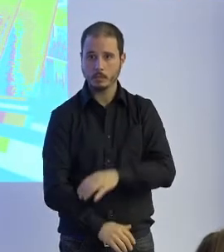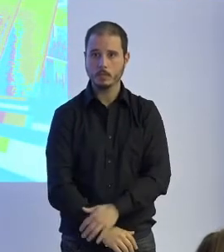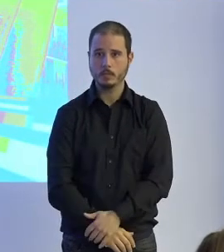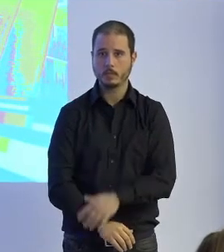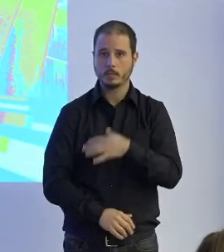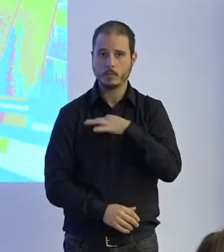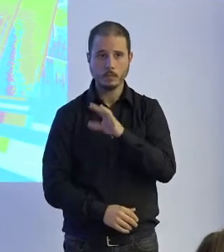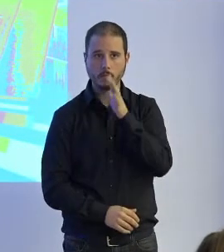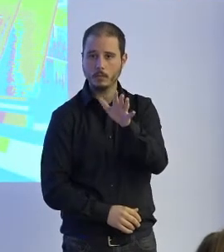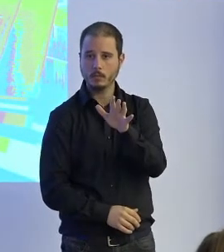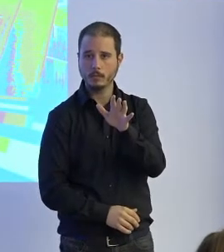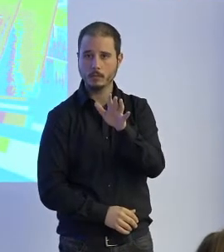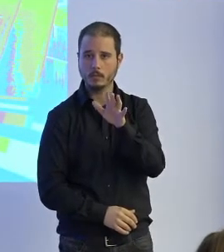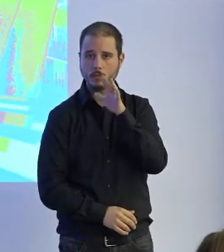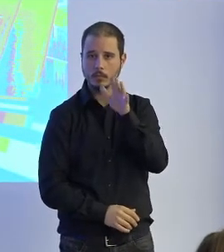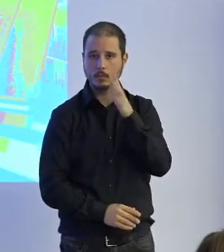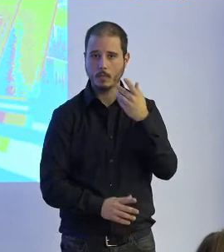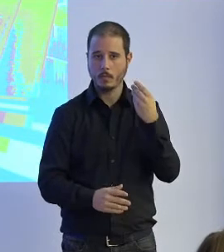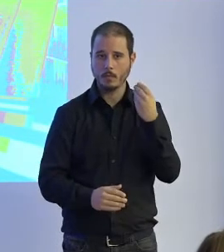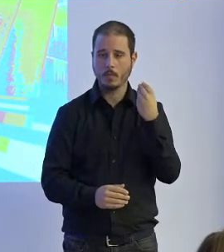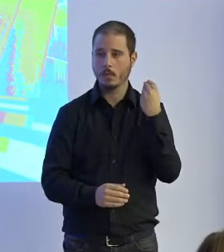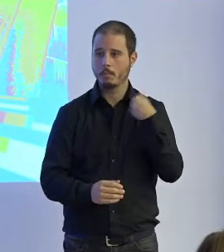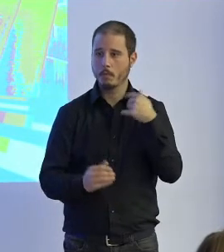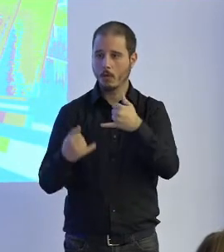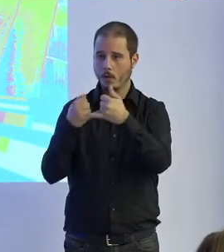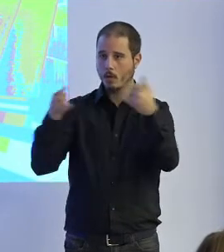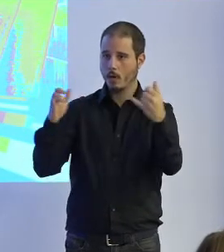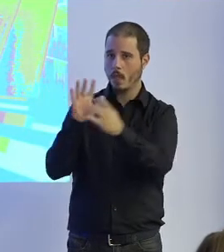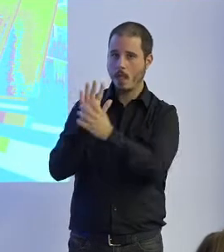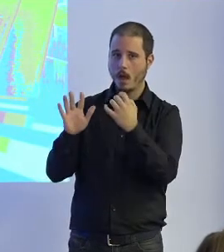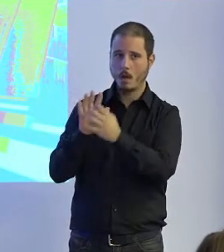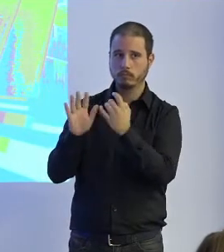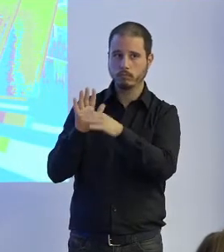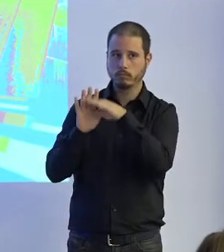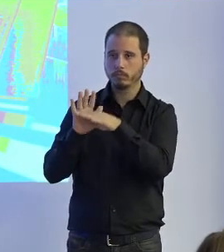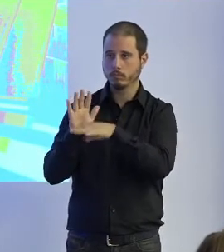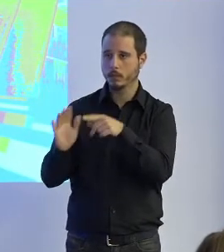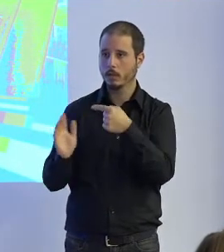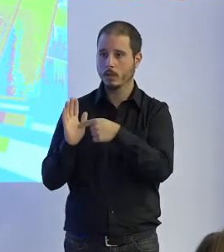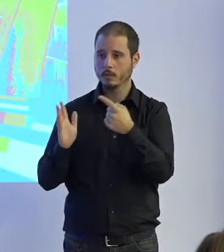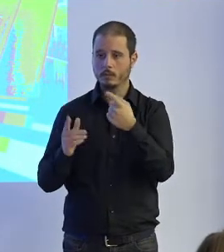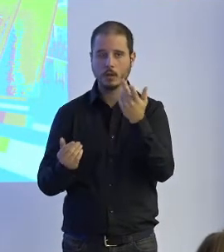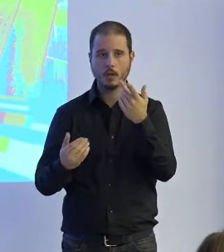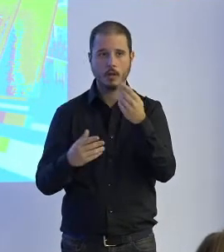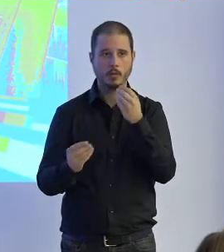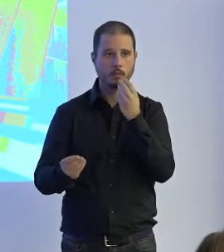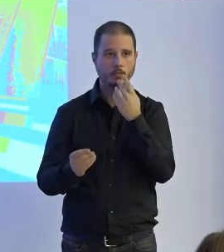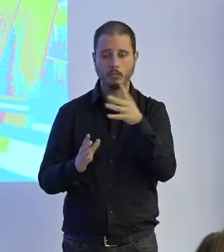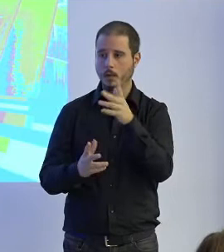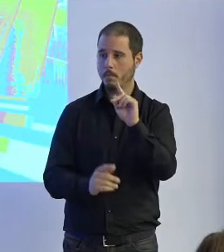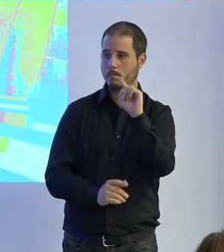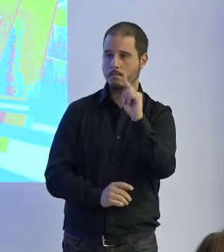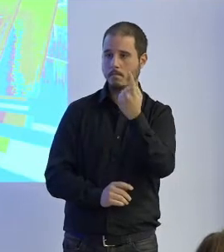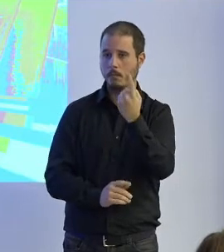que la razón fuera que ese algoritmo estaba diseñado para que todas las solicitudes de candidatos hacer una primera